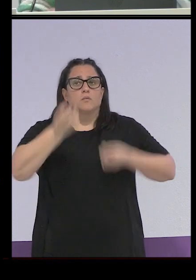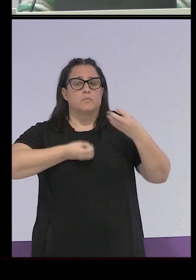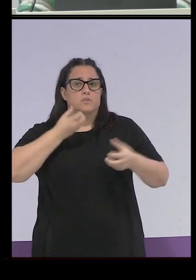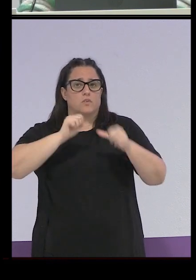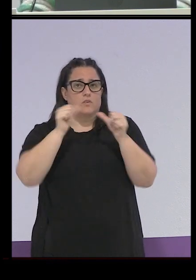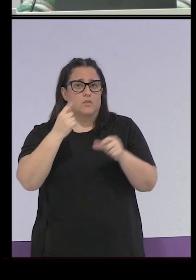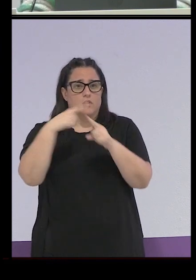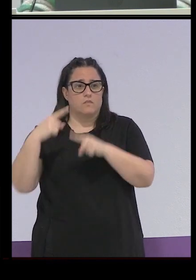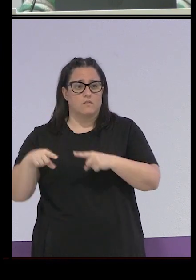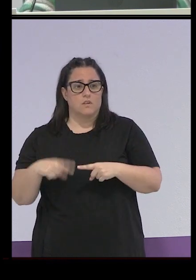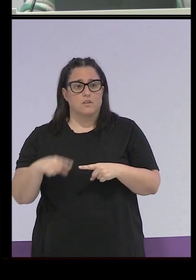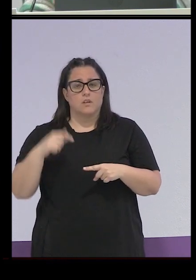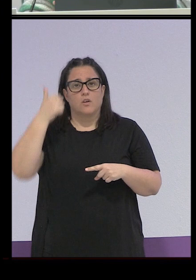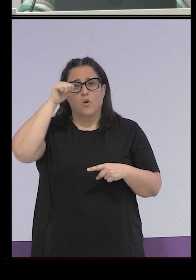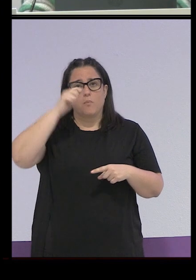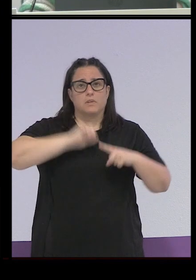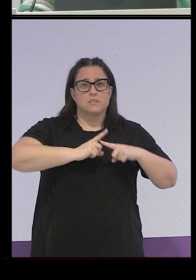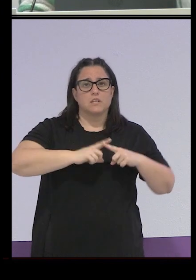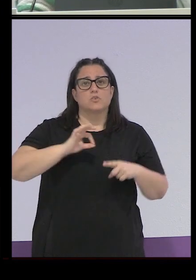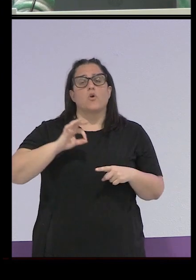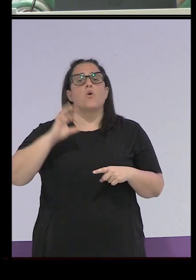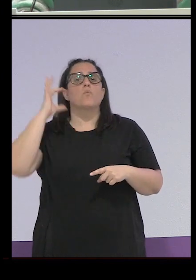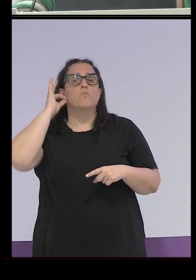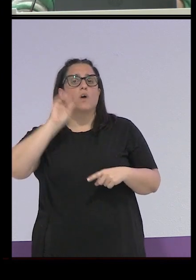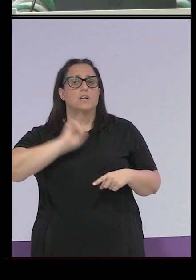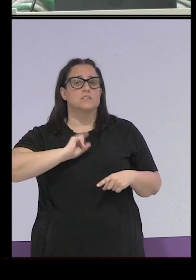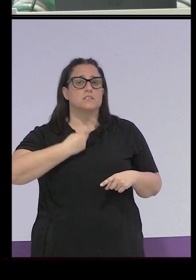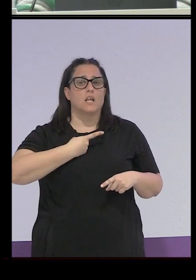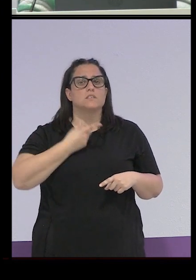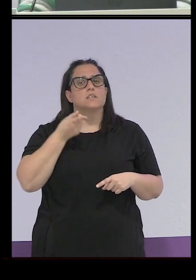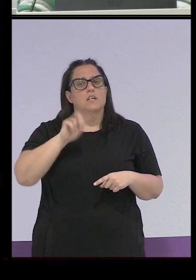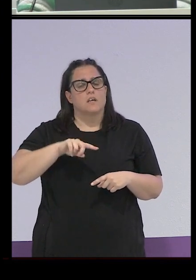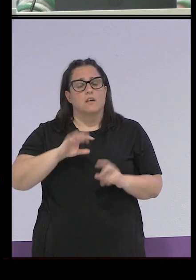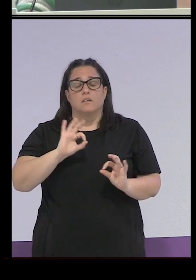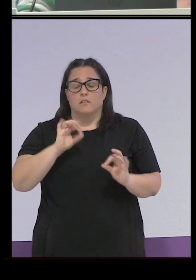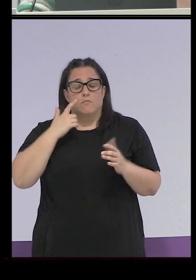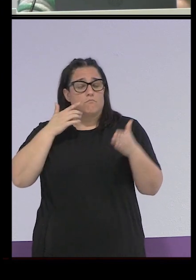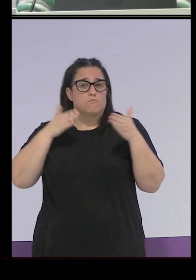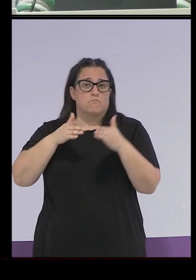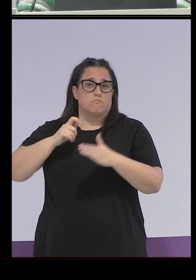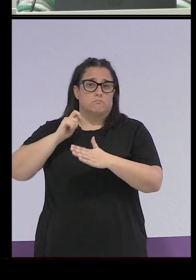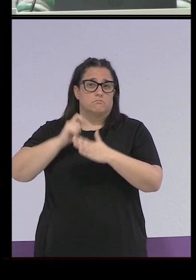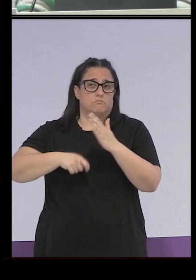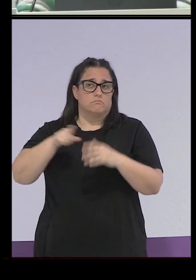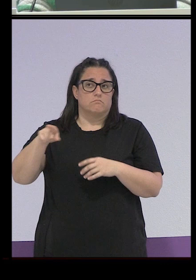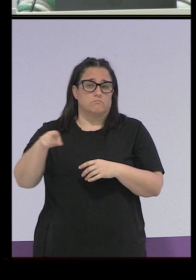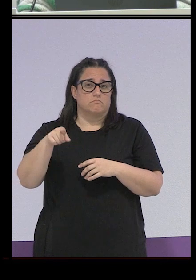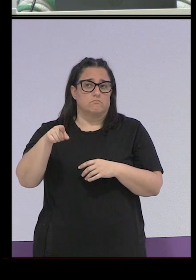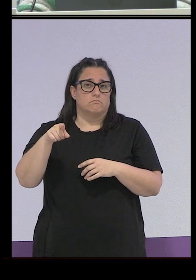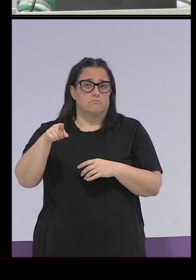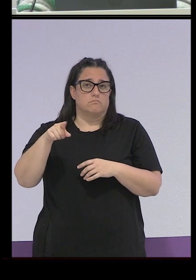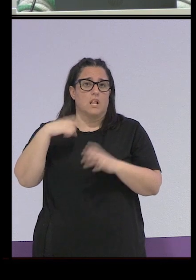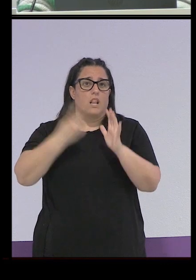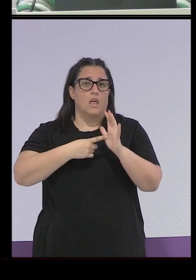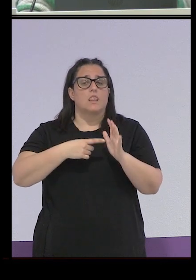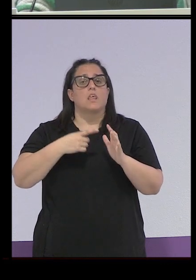a los que vivieron los hombres gays y las mujeres trans que sí que fueron principalmente señaladas con la ley de peligrosidad social y la de vagos